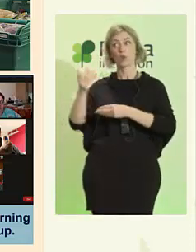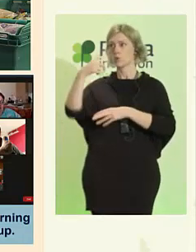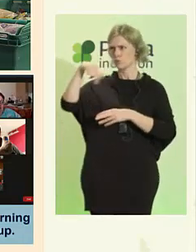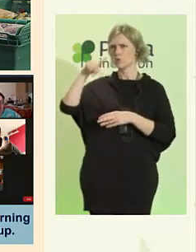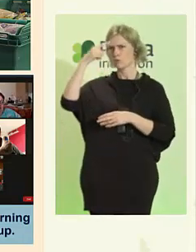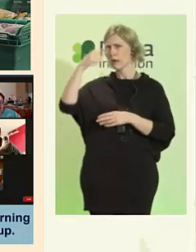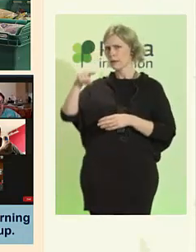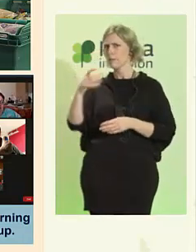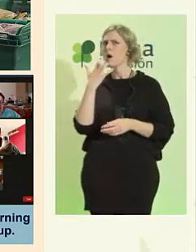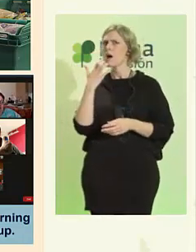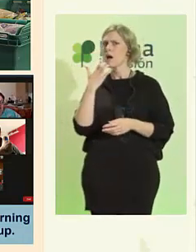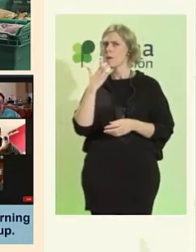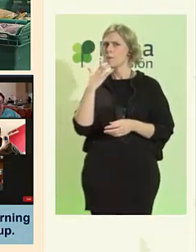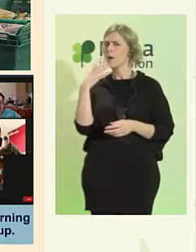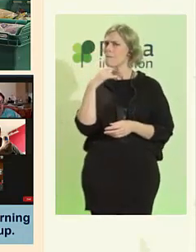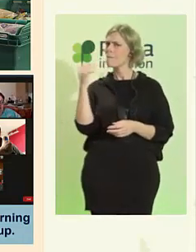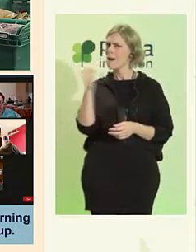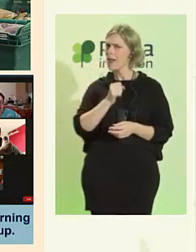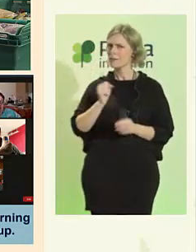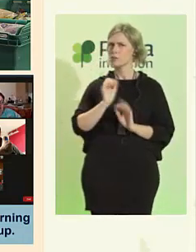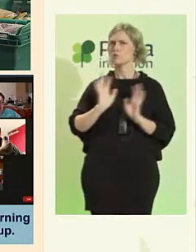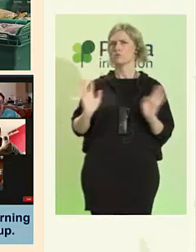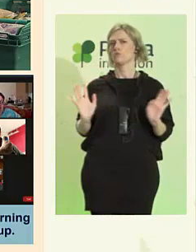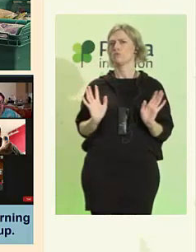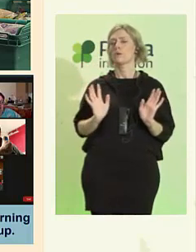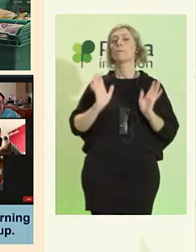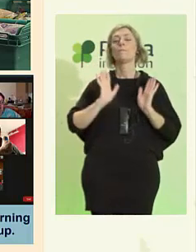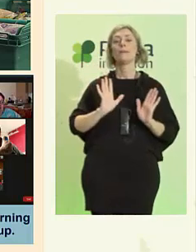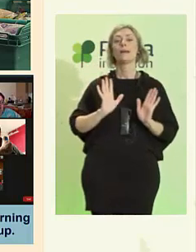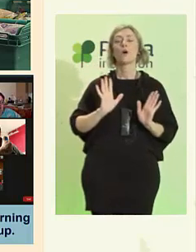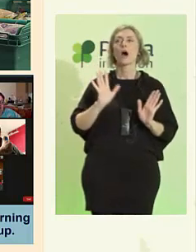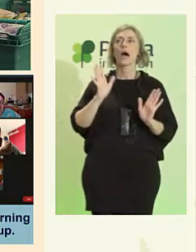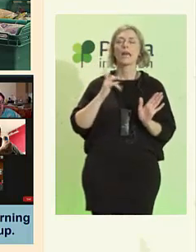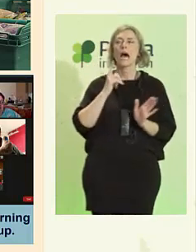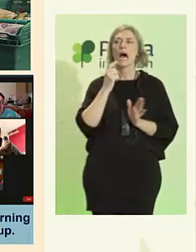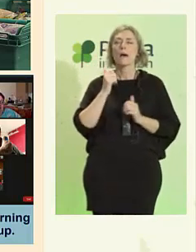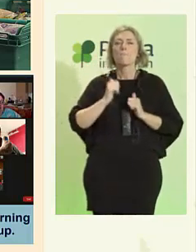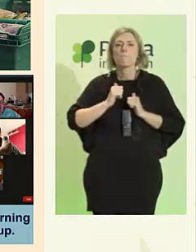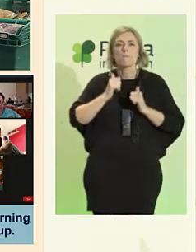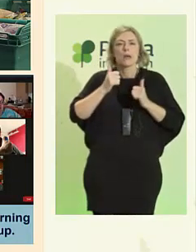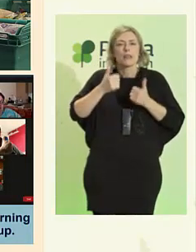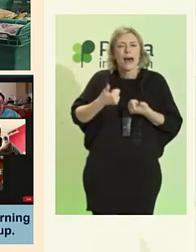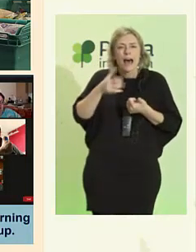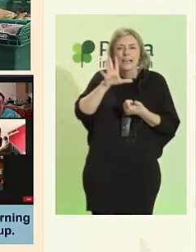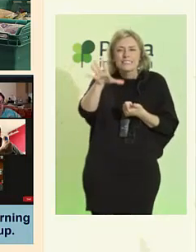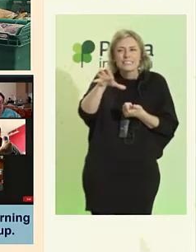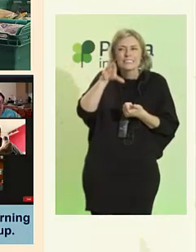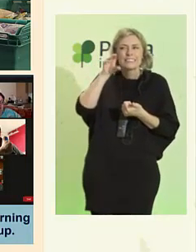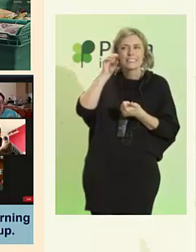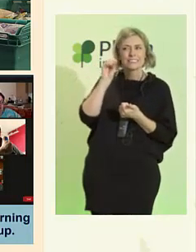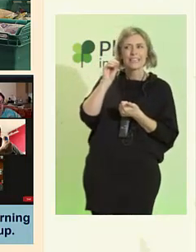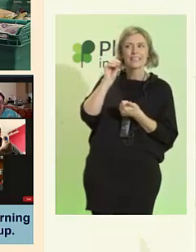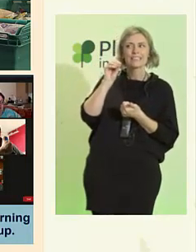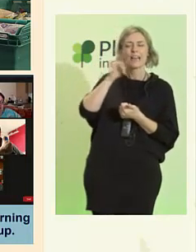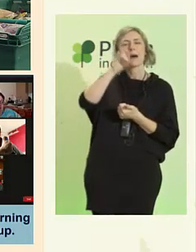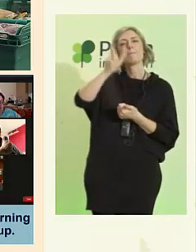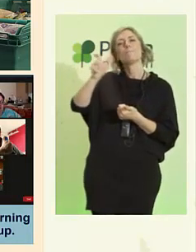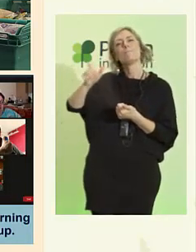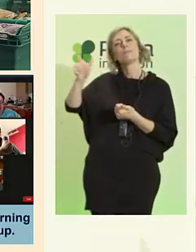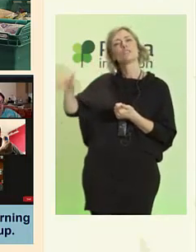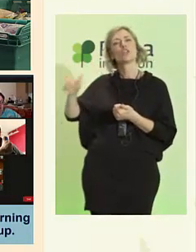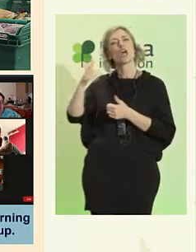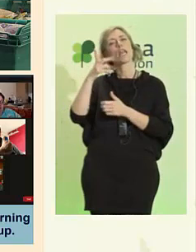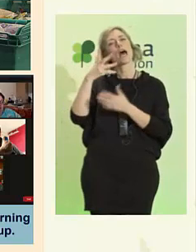decir que solo estamos empezando a entender el potencial que puede tener la persona